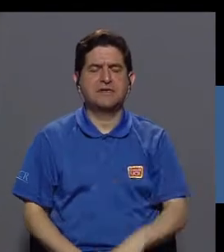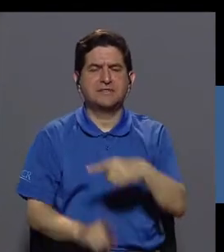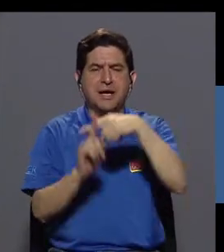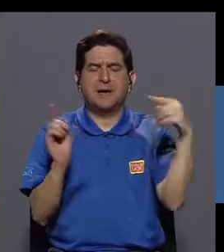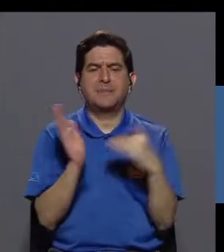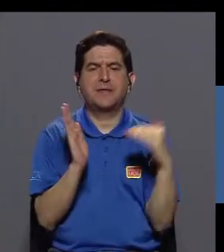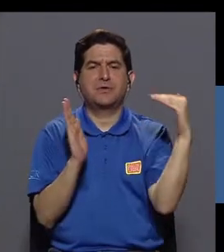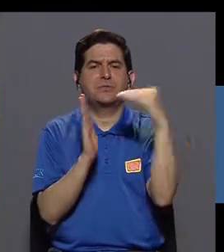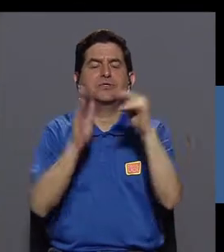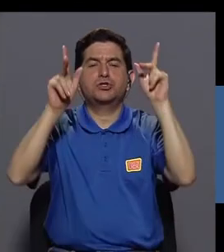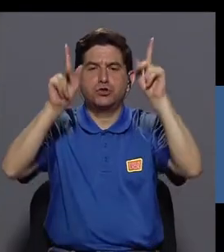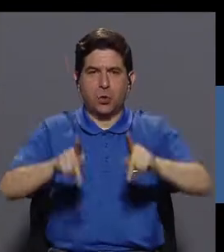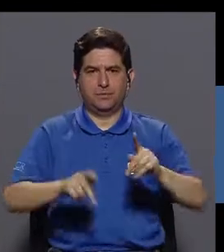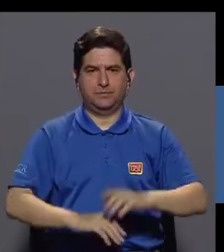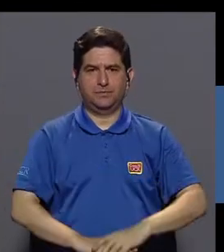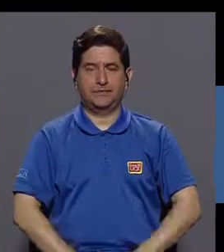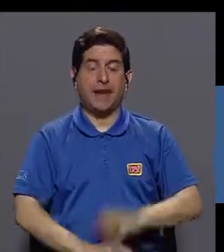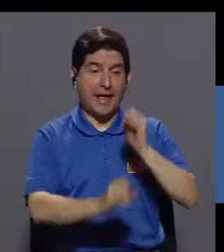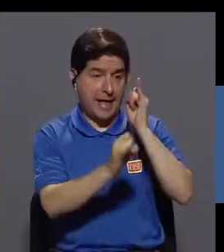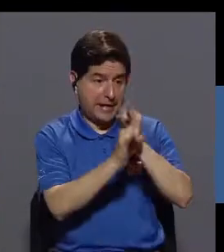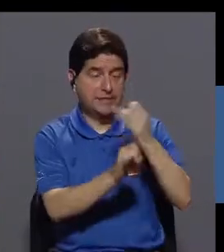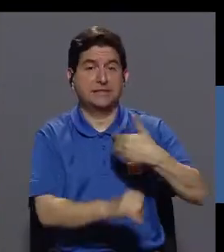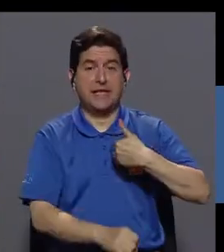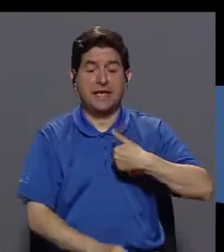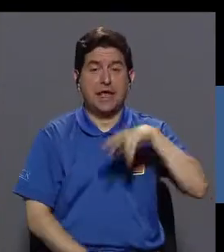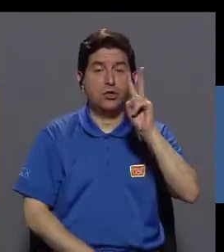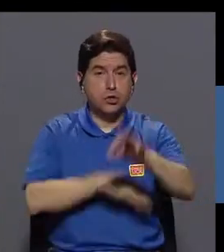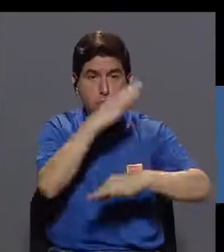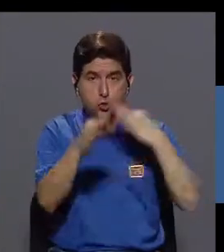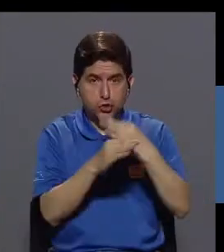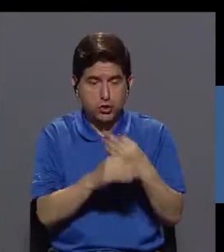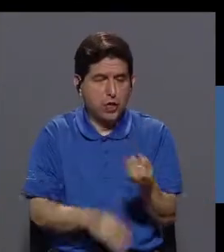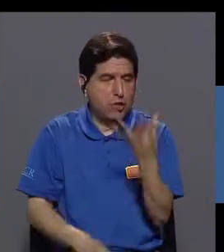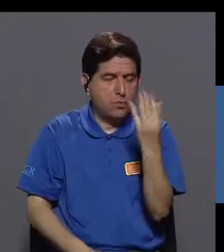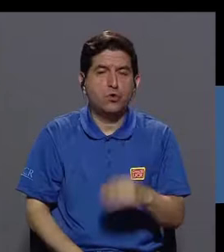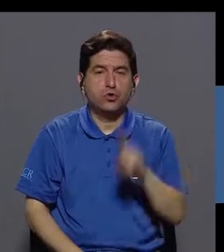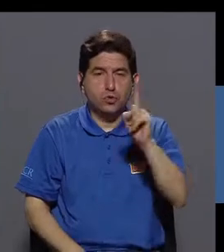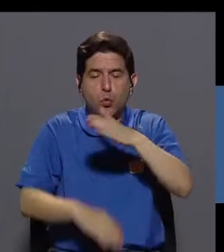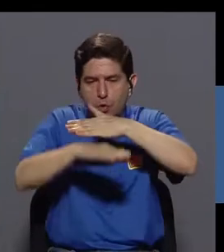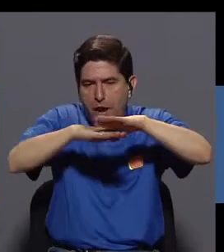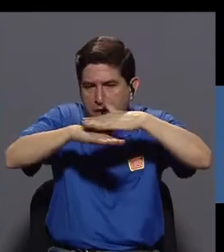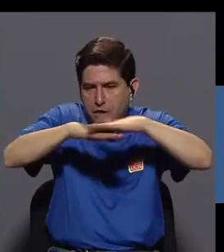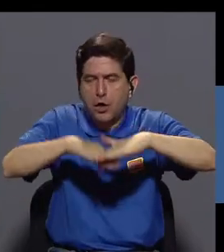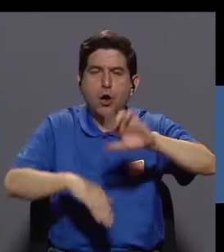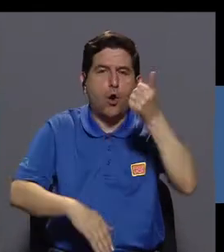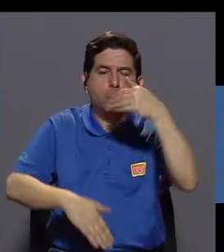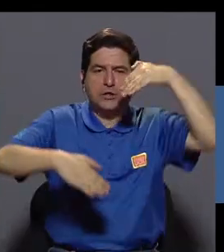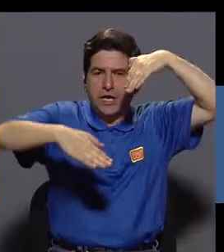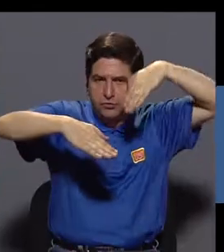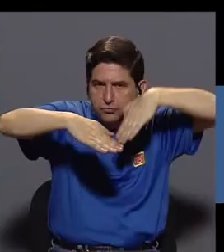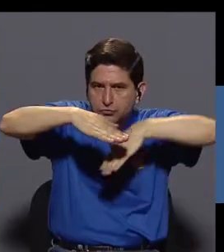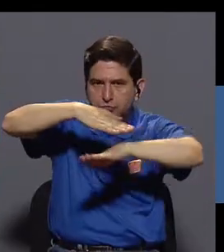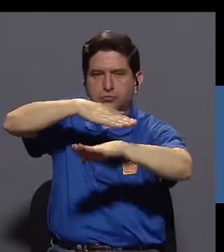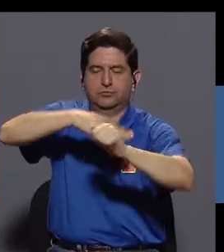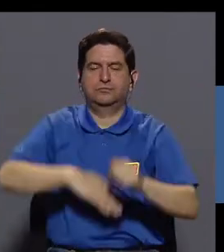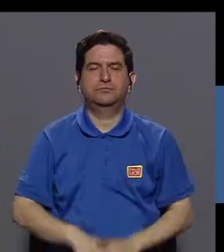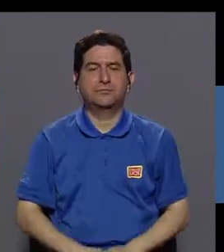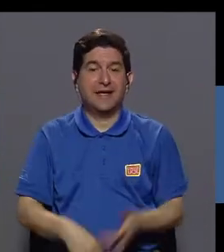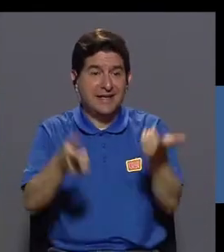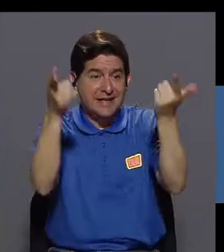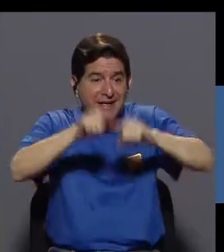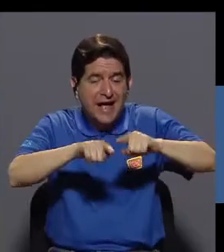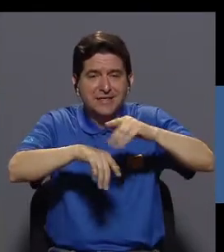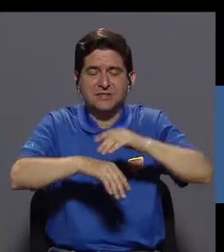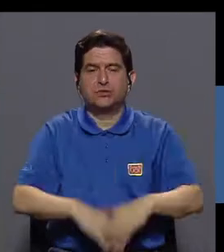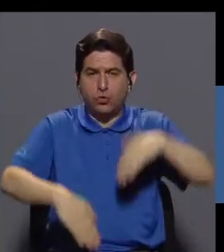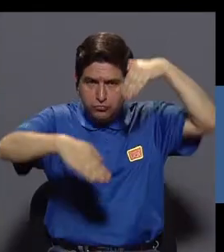millón de personas. La institución tiene dos tipos de fuentes. Fuentes superficiales y fuentes subterráneas. En el caso de las